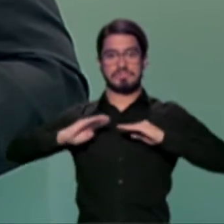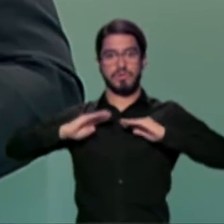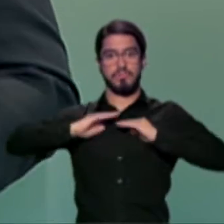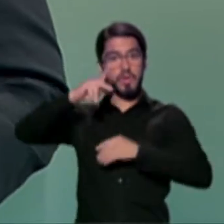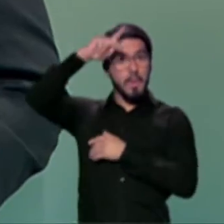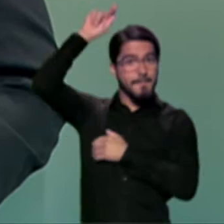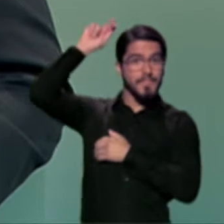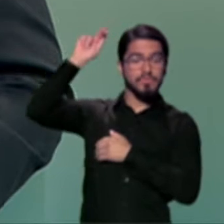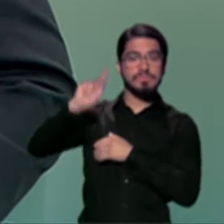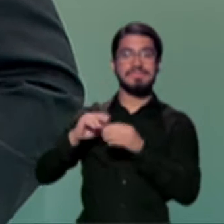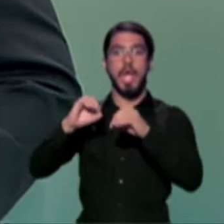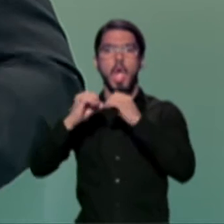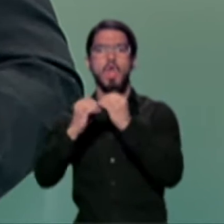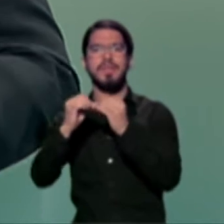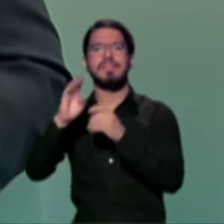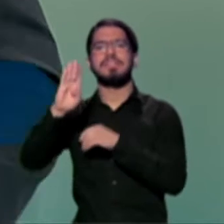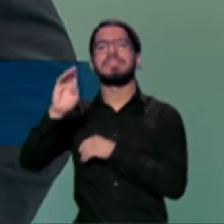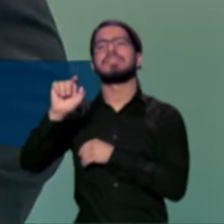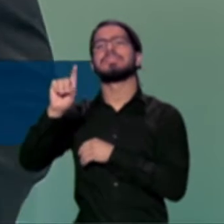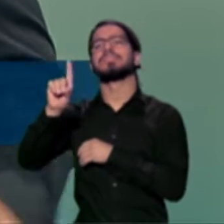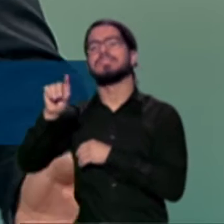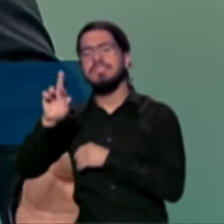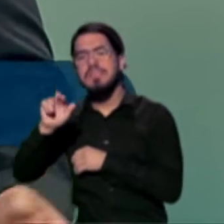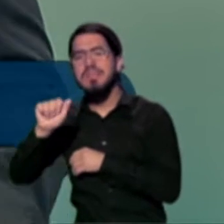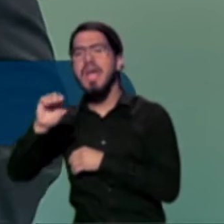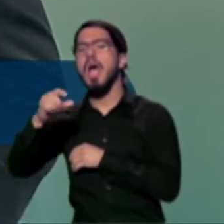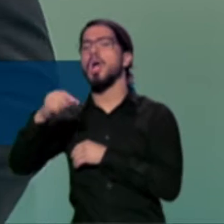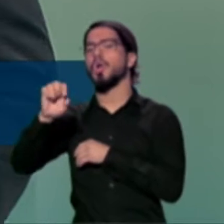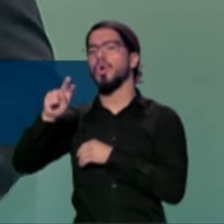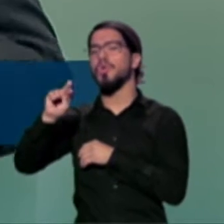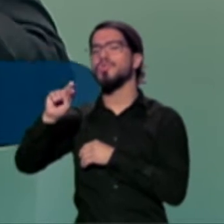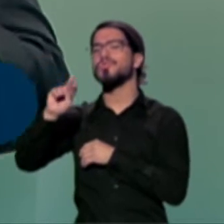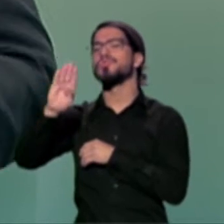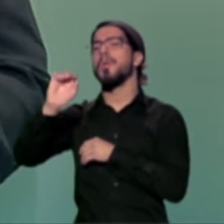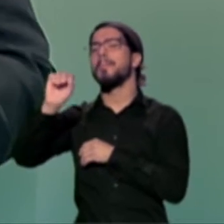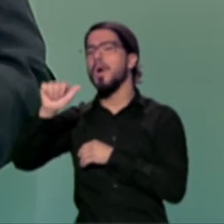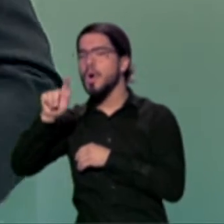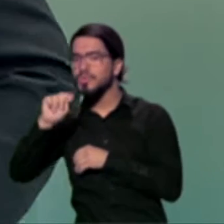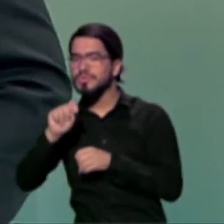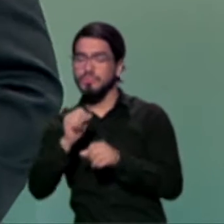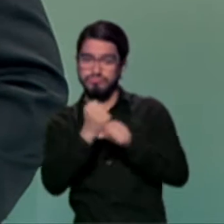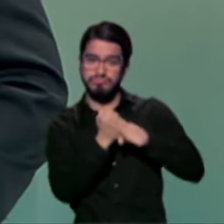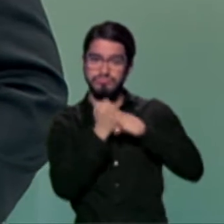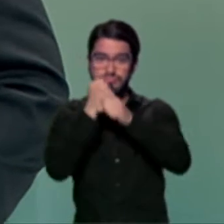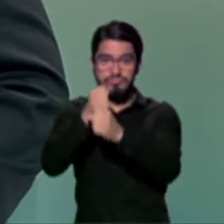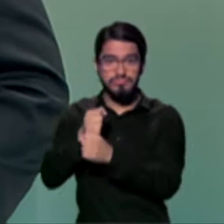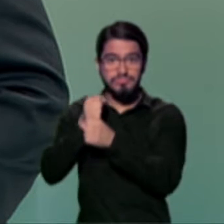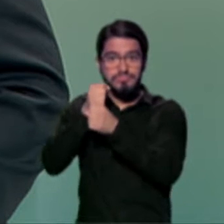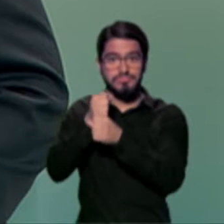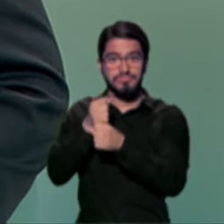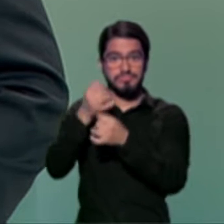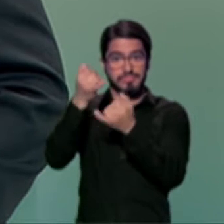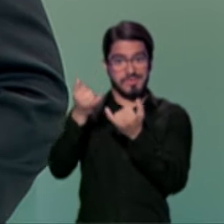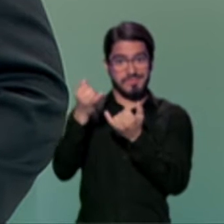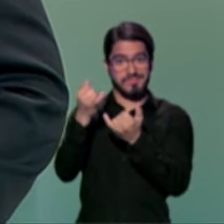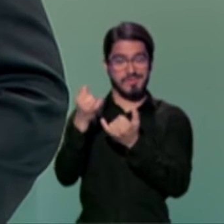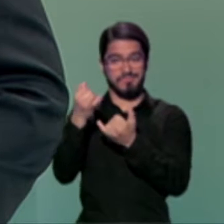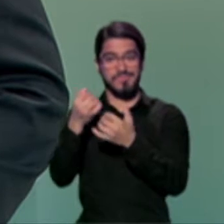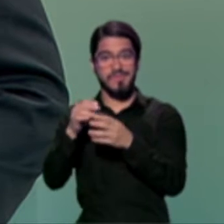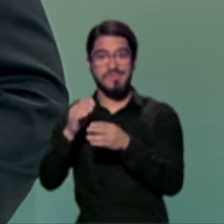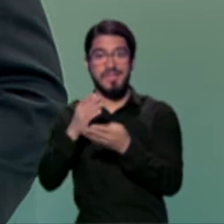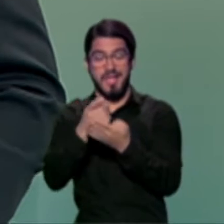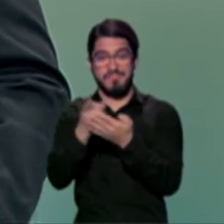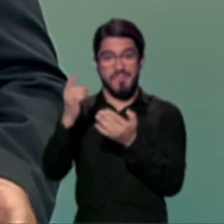Ponce y la Federación de Dragon Boat en Puerto Rico están listos para la celebración este fin de semana del torneo panamericano de esta especializada